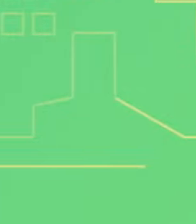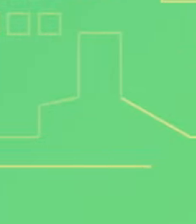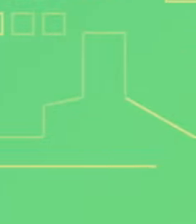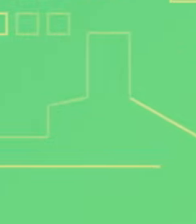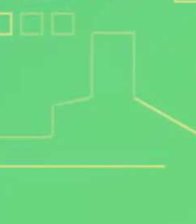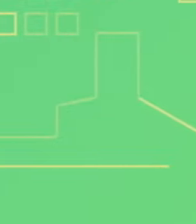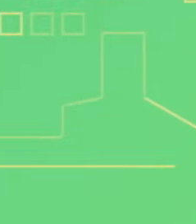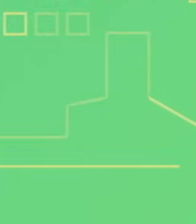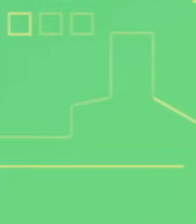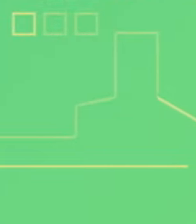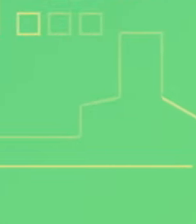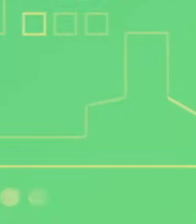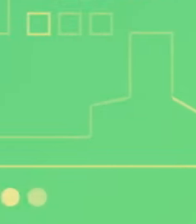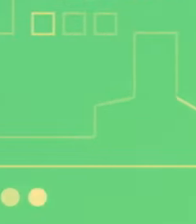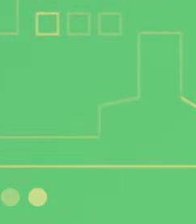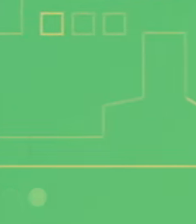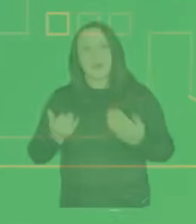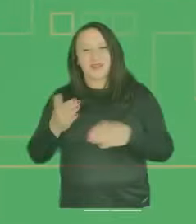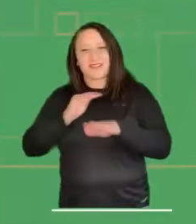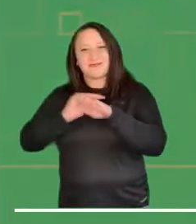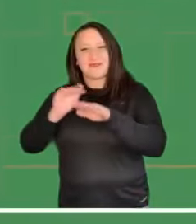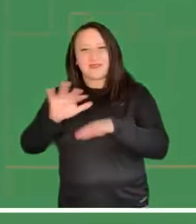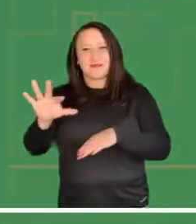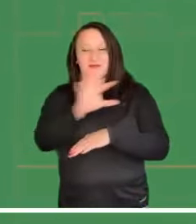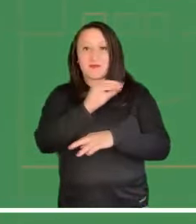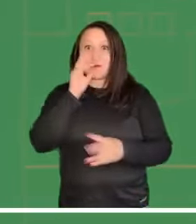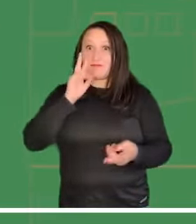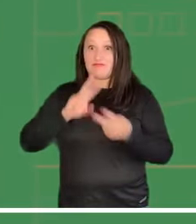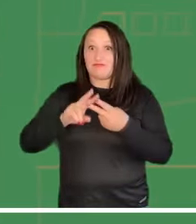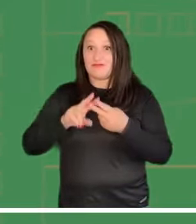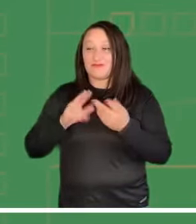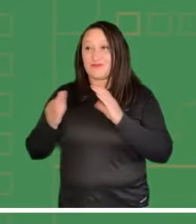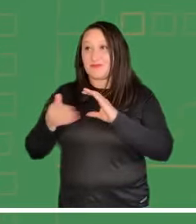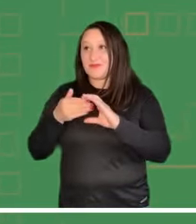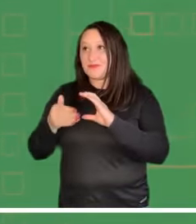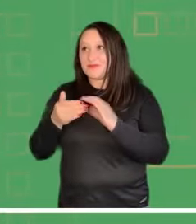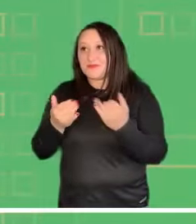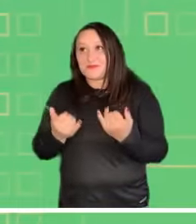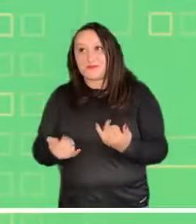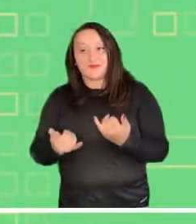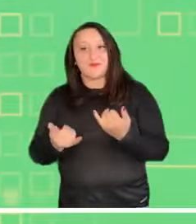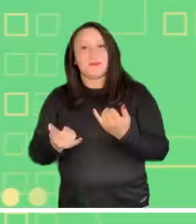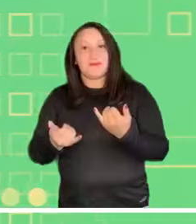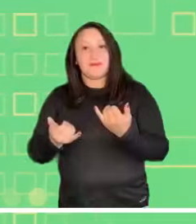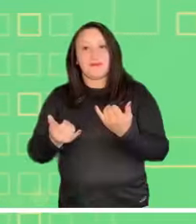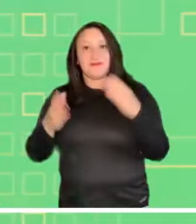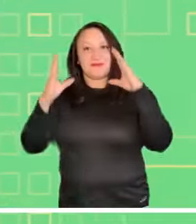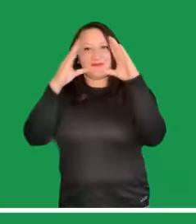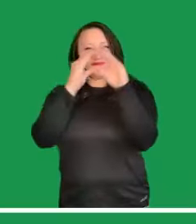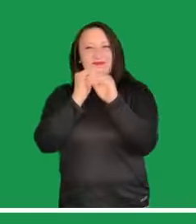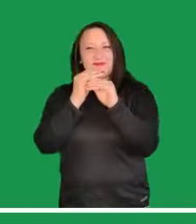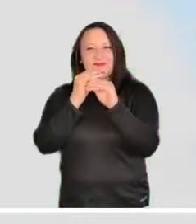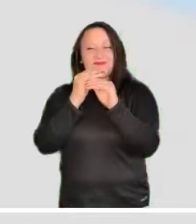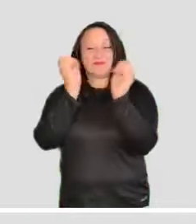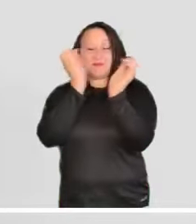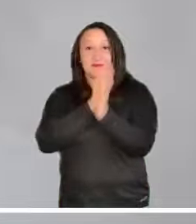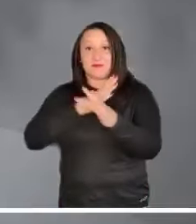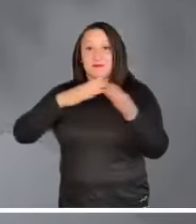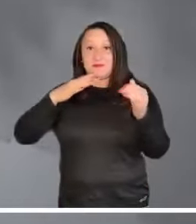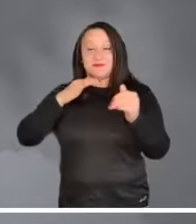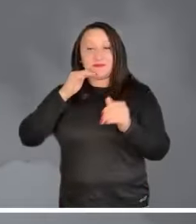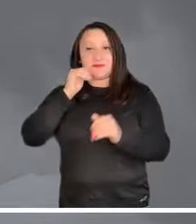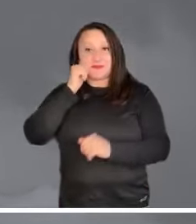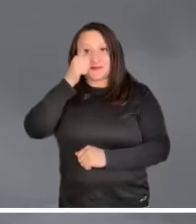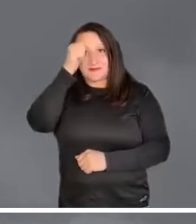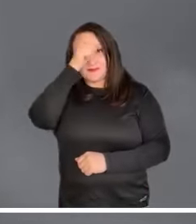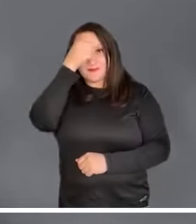En esta oportunidad los invitamos a conocer lo que nos trae el pronóstico del tiempo de la noche de hoy y la madrugada